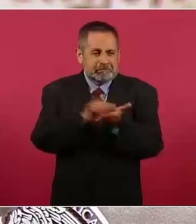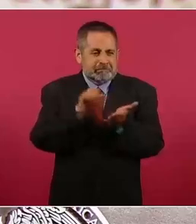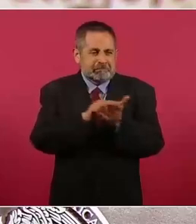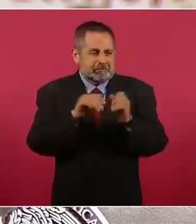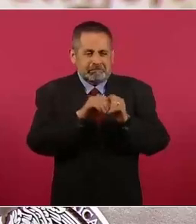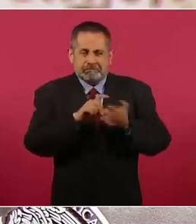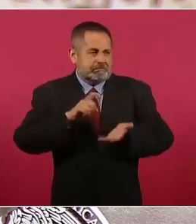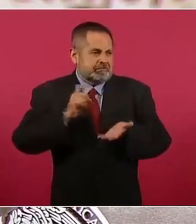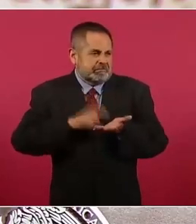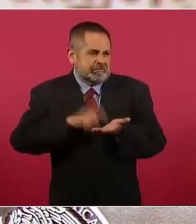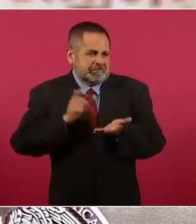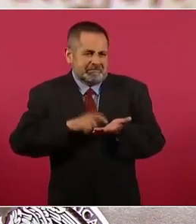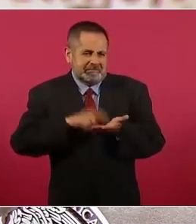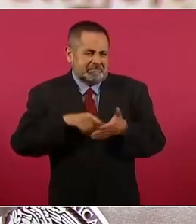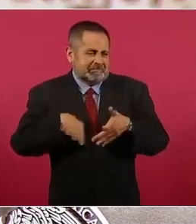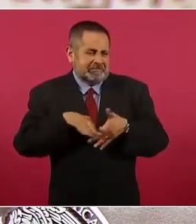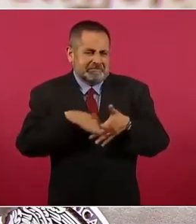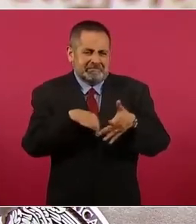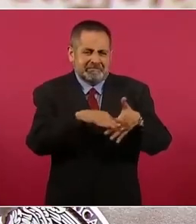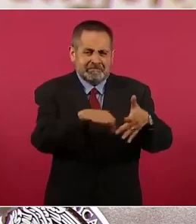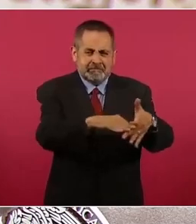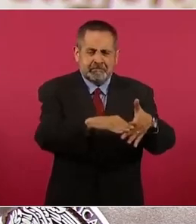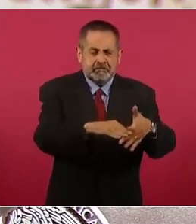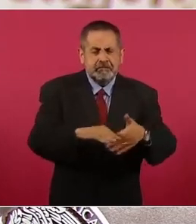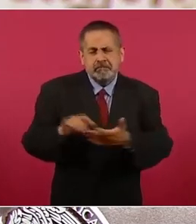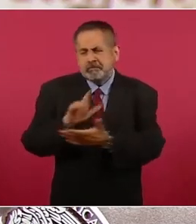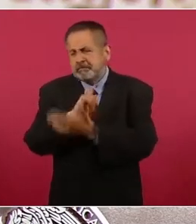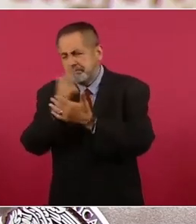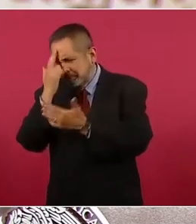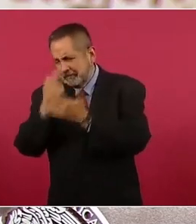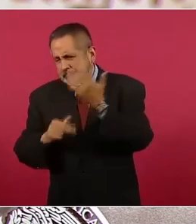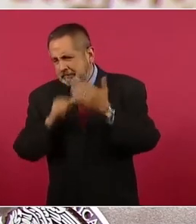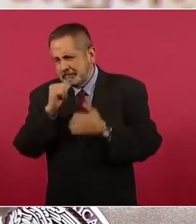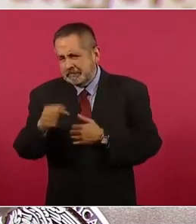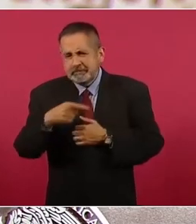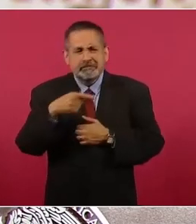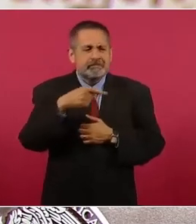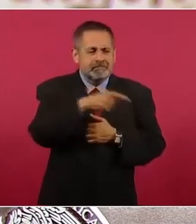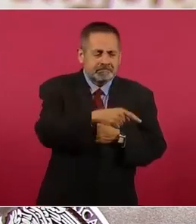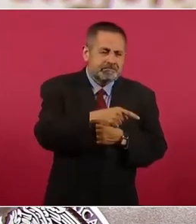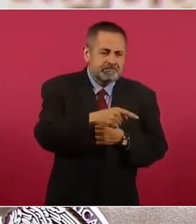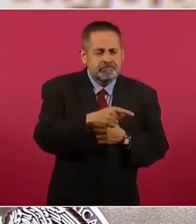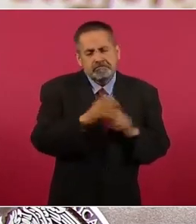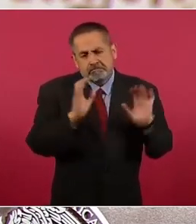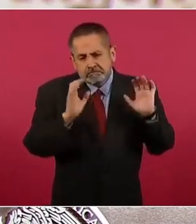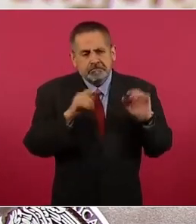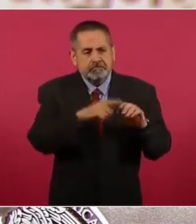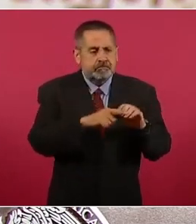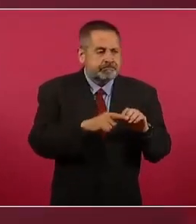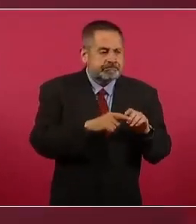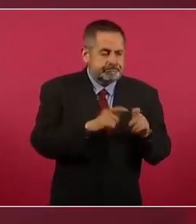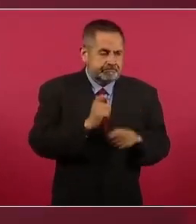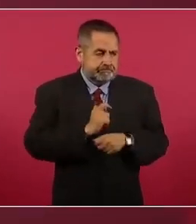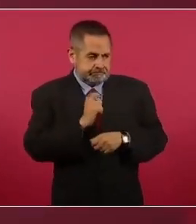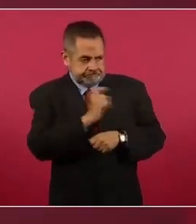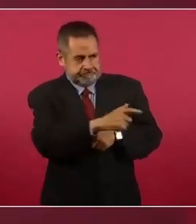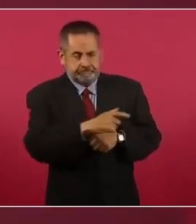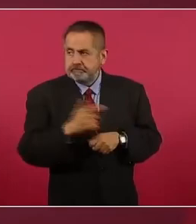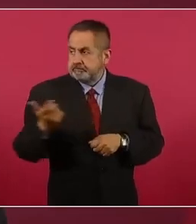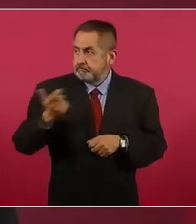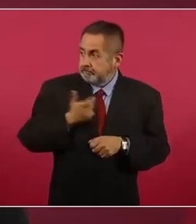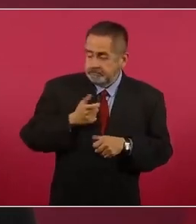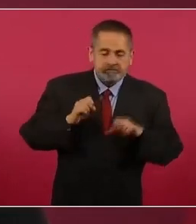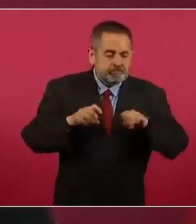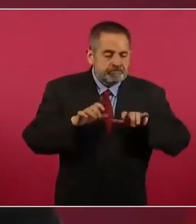Es una estrategia digital, las estrategias digitales se pagan. No, esto no es un pulso